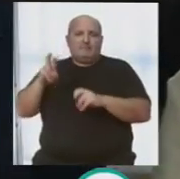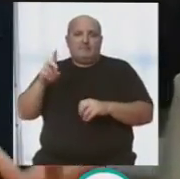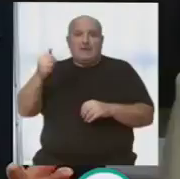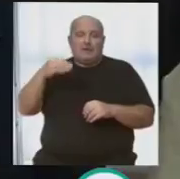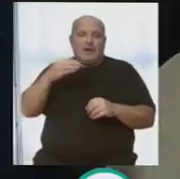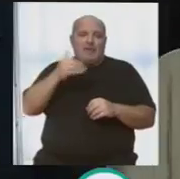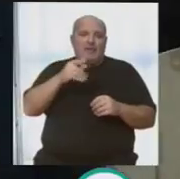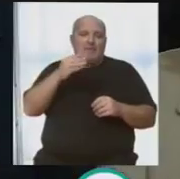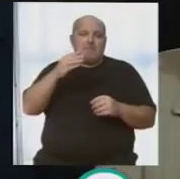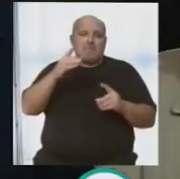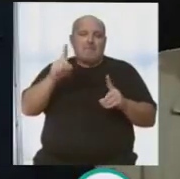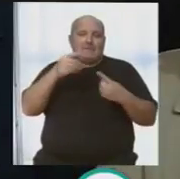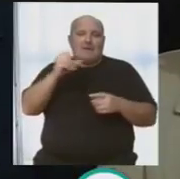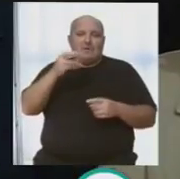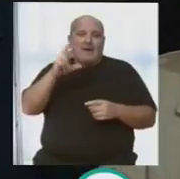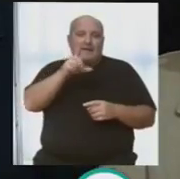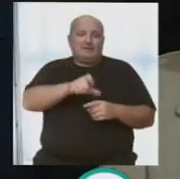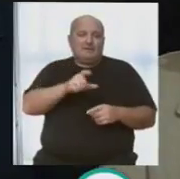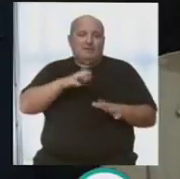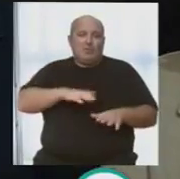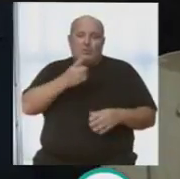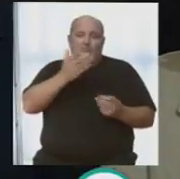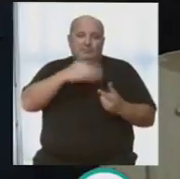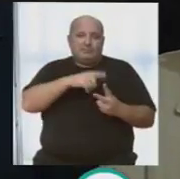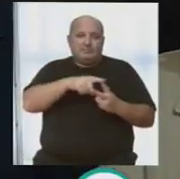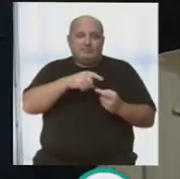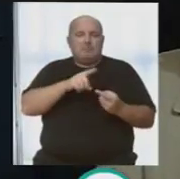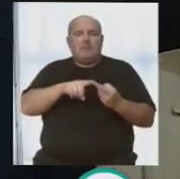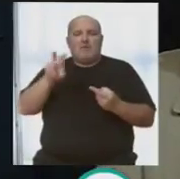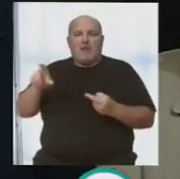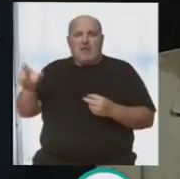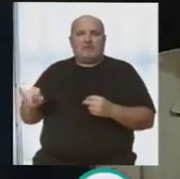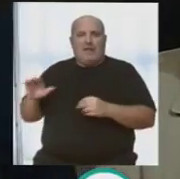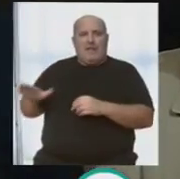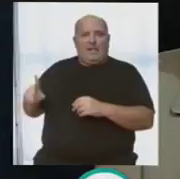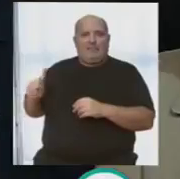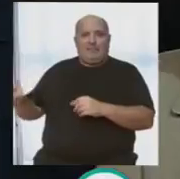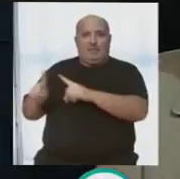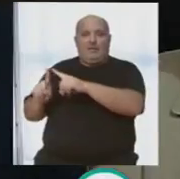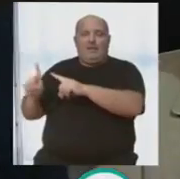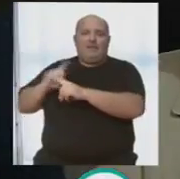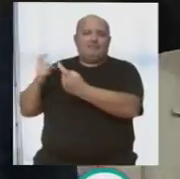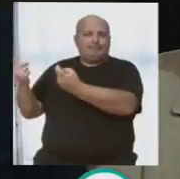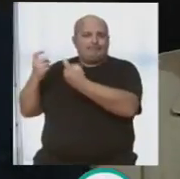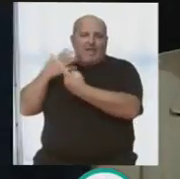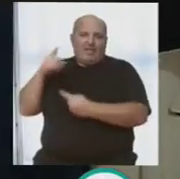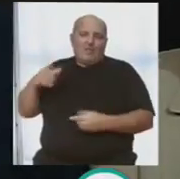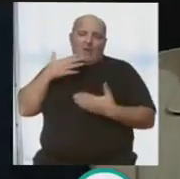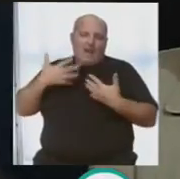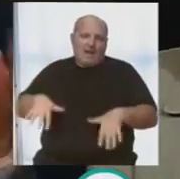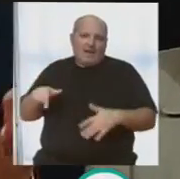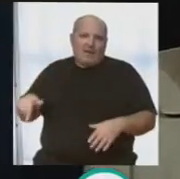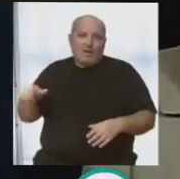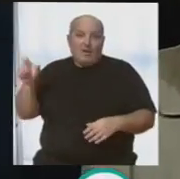García y el maestro Escobar. Uno no está con nosotros, pero el otro tenemos la suerte de disfrutarlo todavía y eso es una alegría.